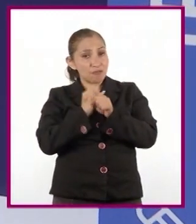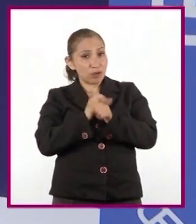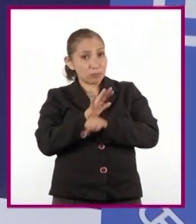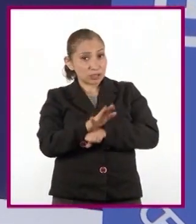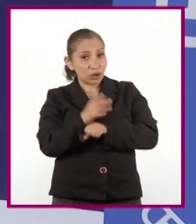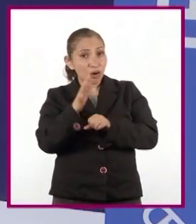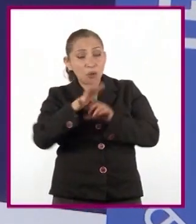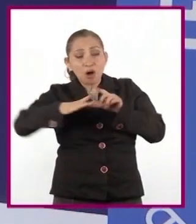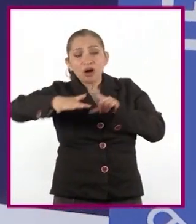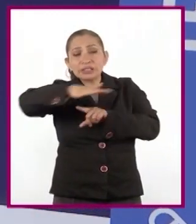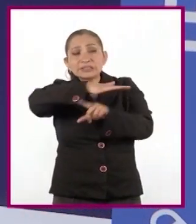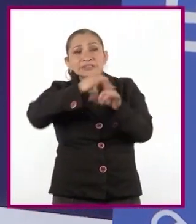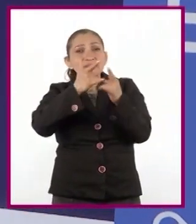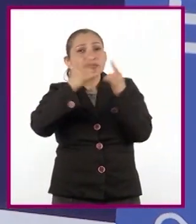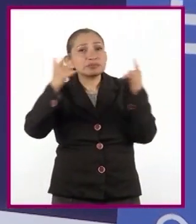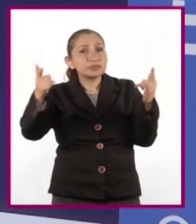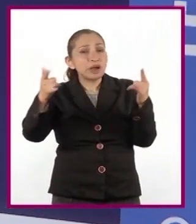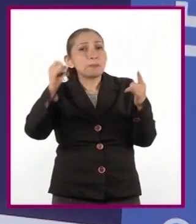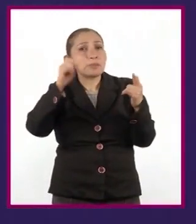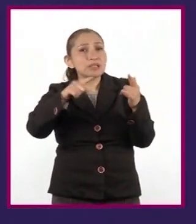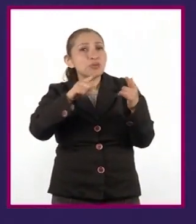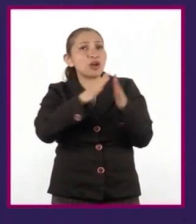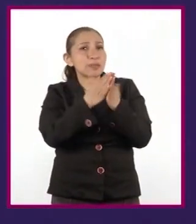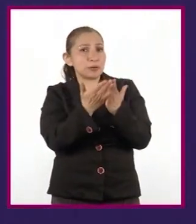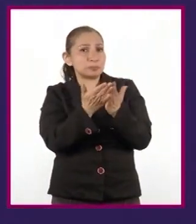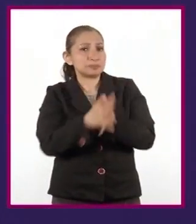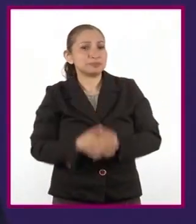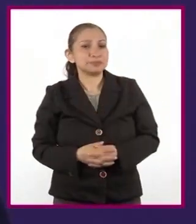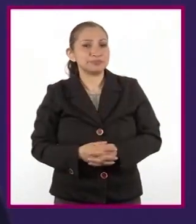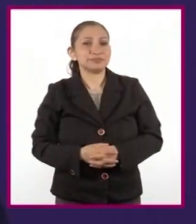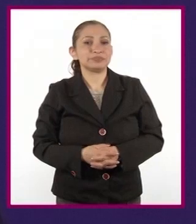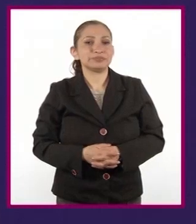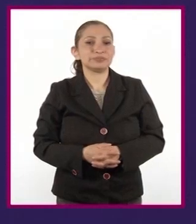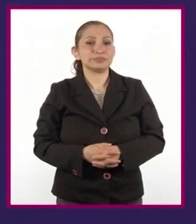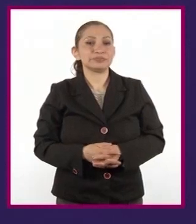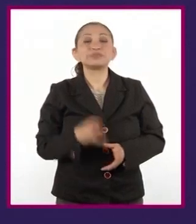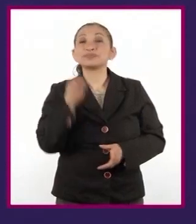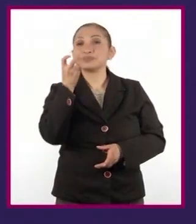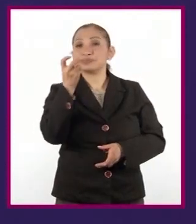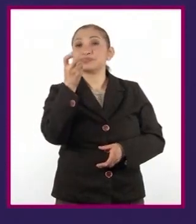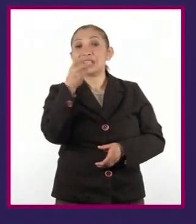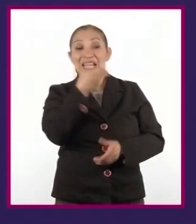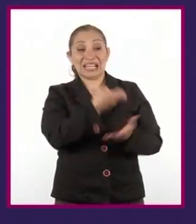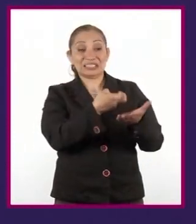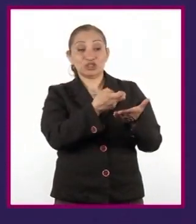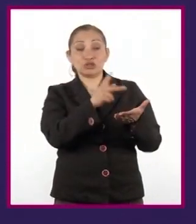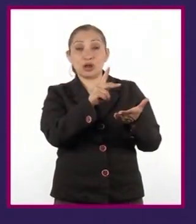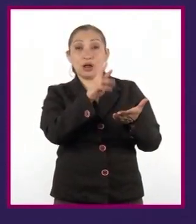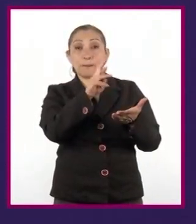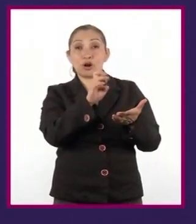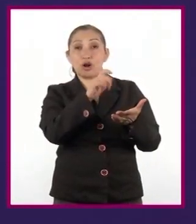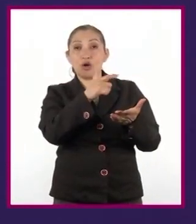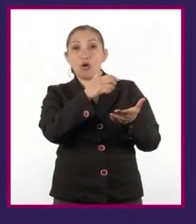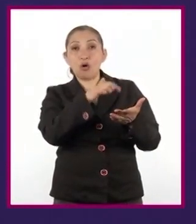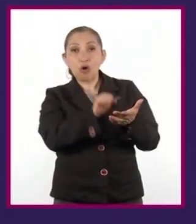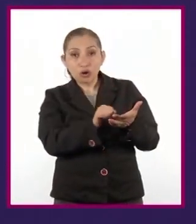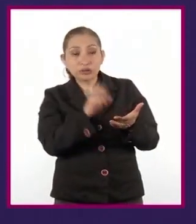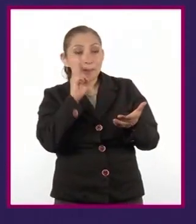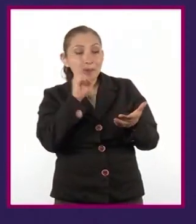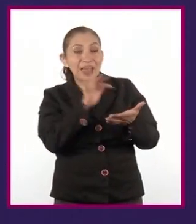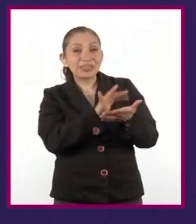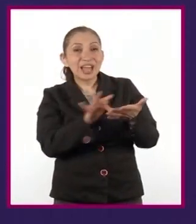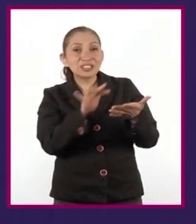sobre el contexto histórico-social de la misma. Por eso, este tipo de prólogos se consideran